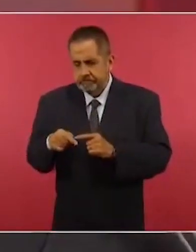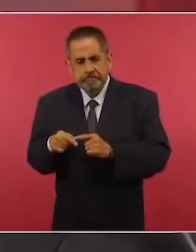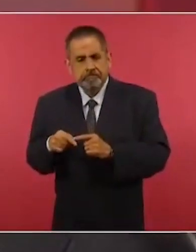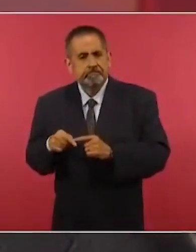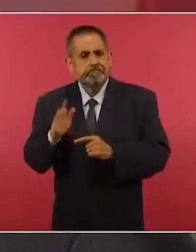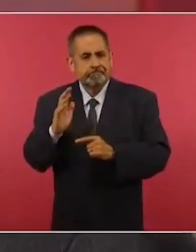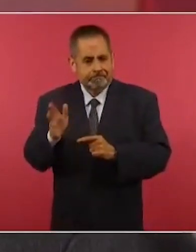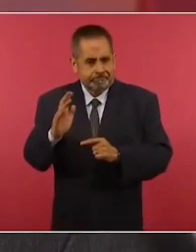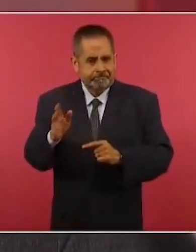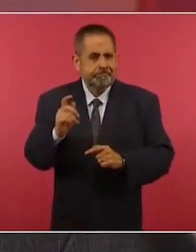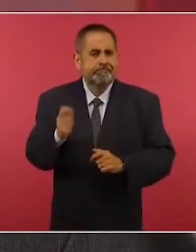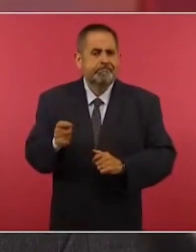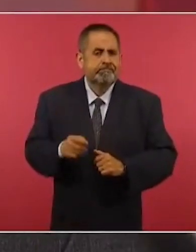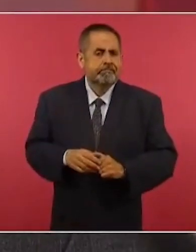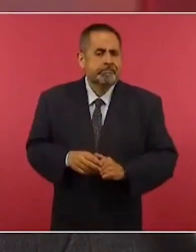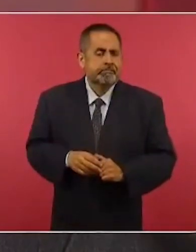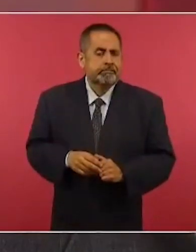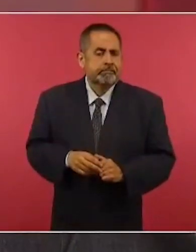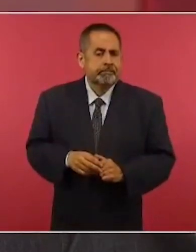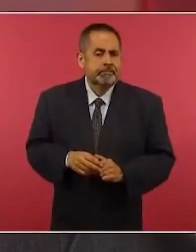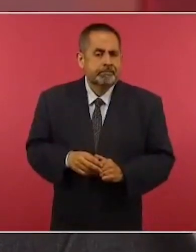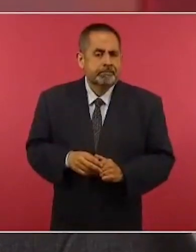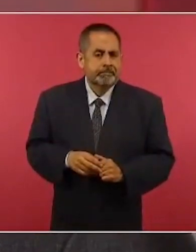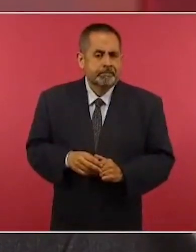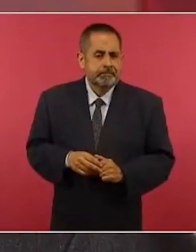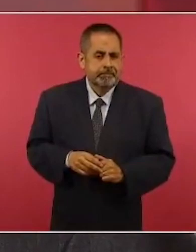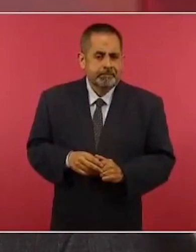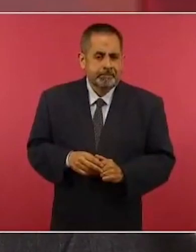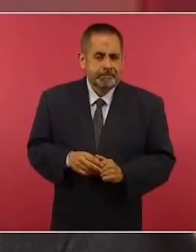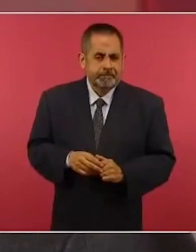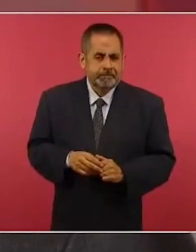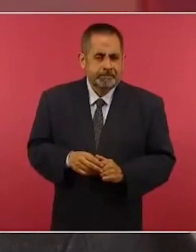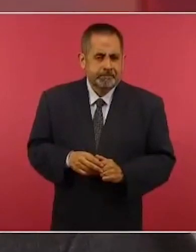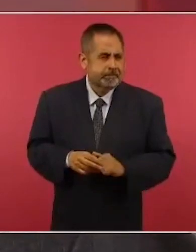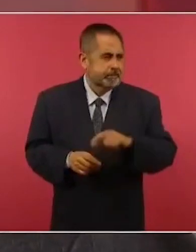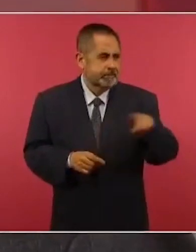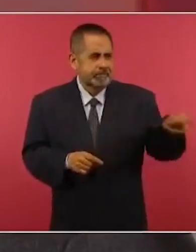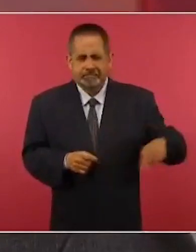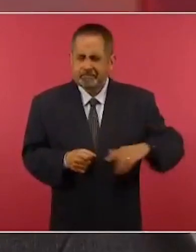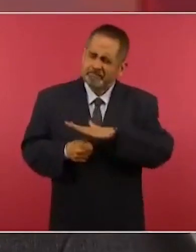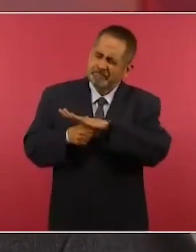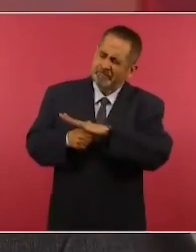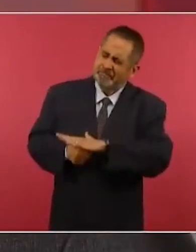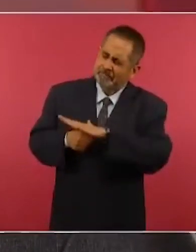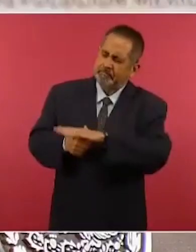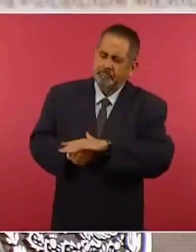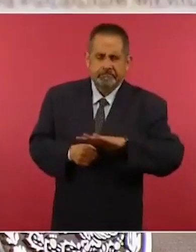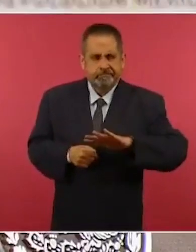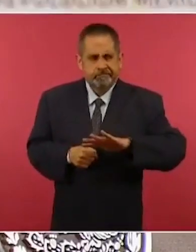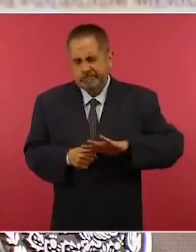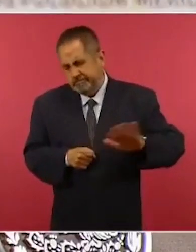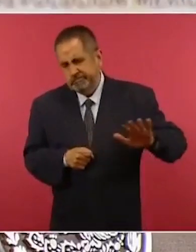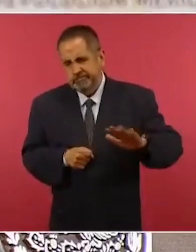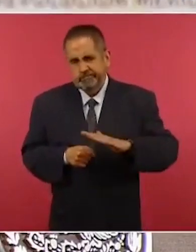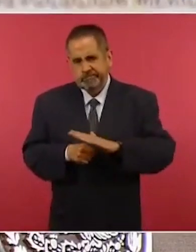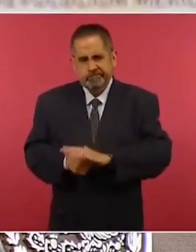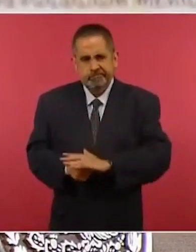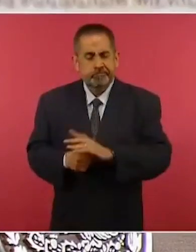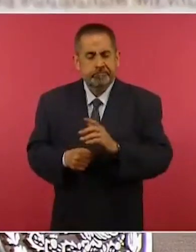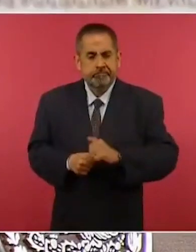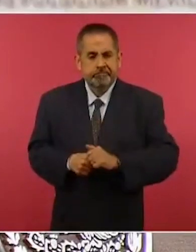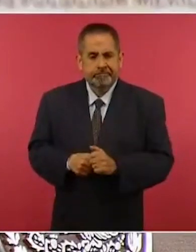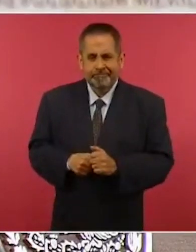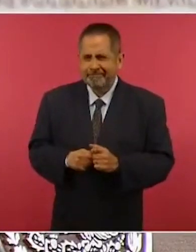muchas presiones de